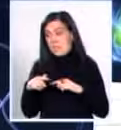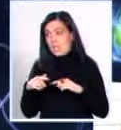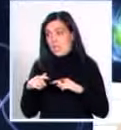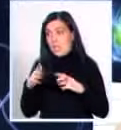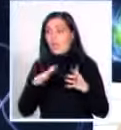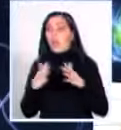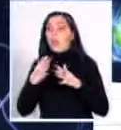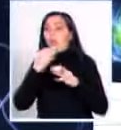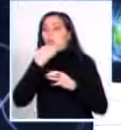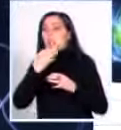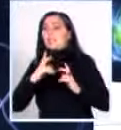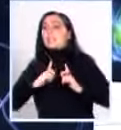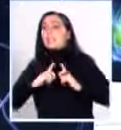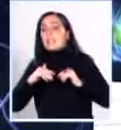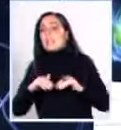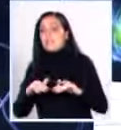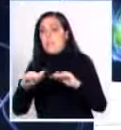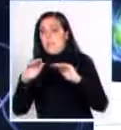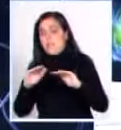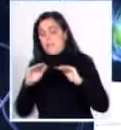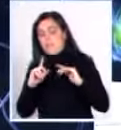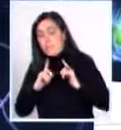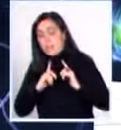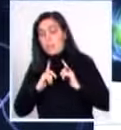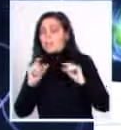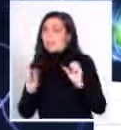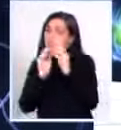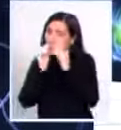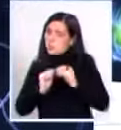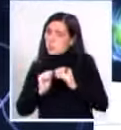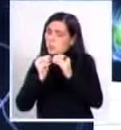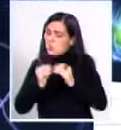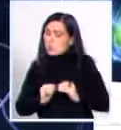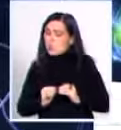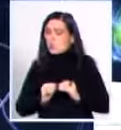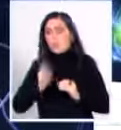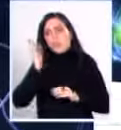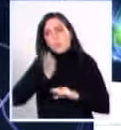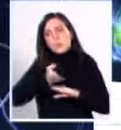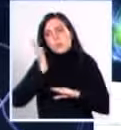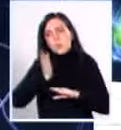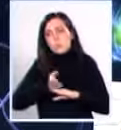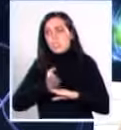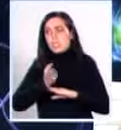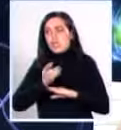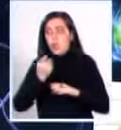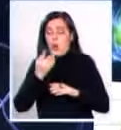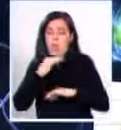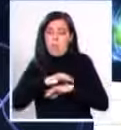Es lo que se espera. Estamos haciendo nuestros números con la licenciada, muchos,